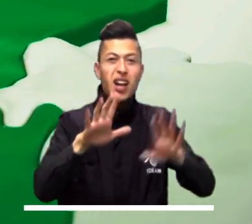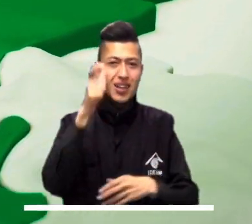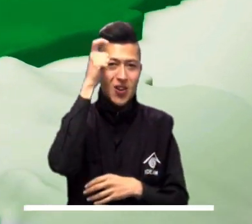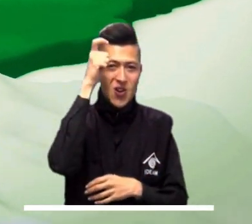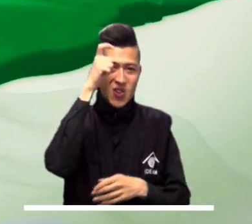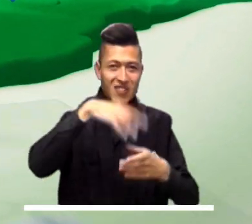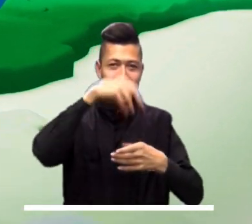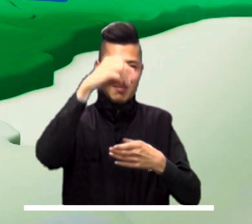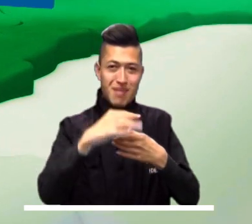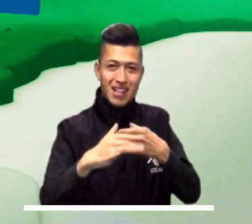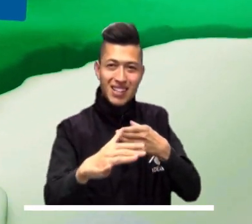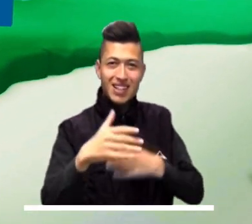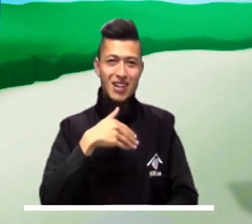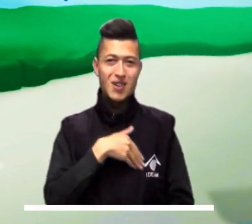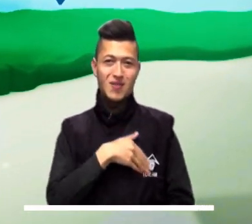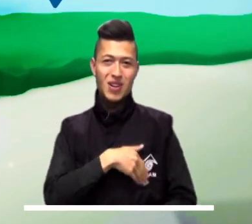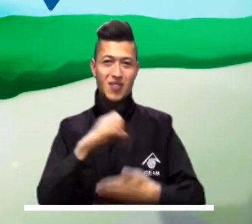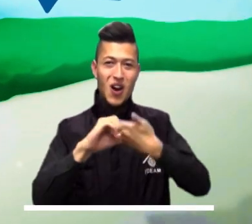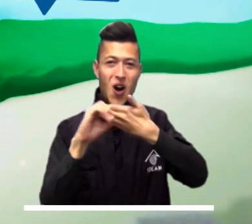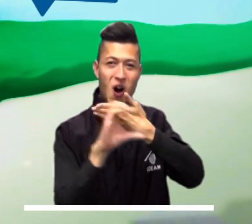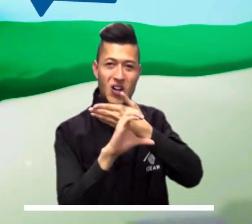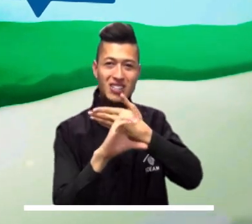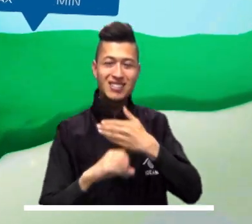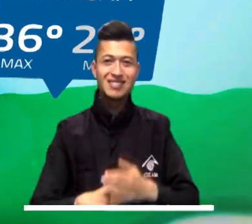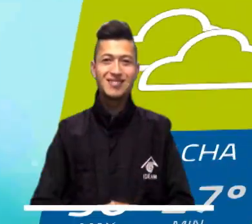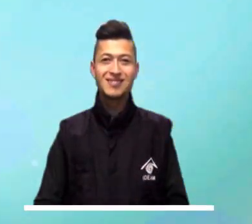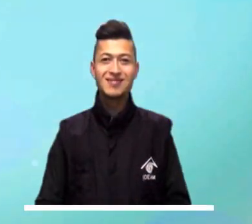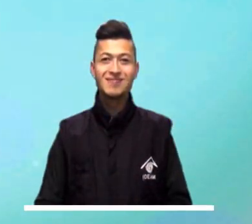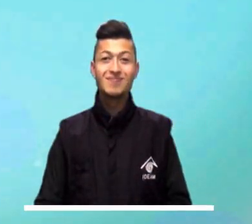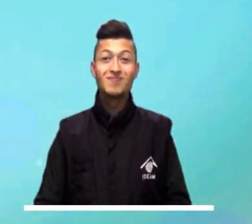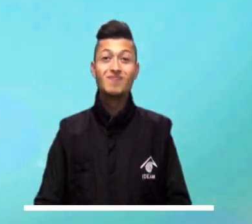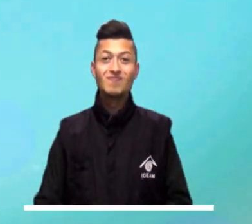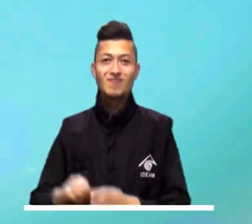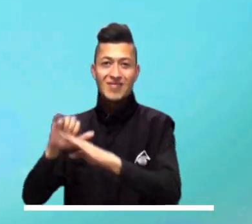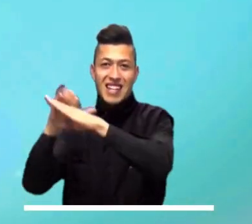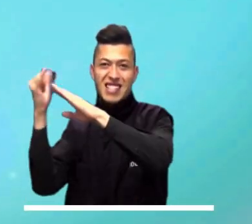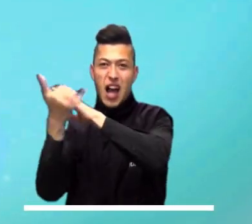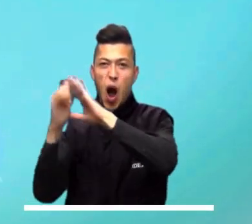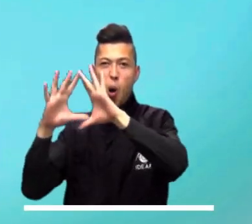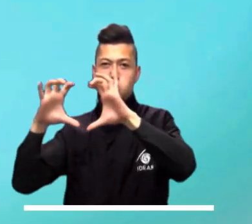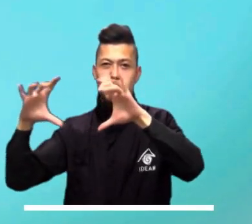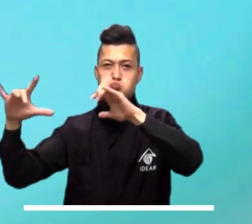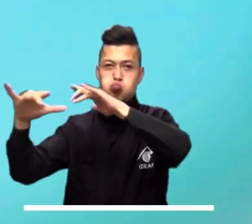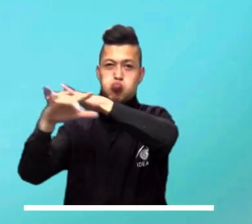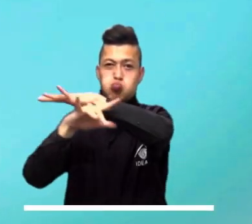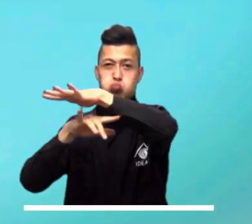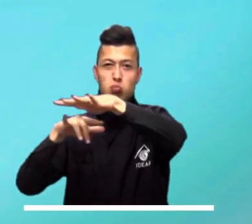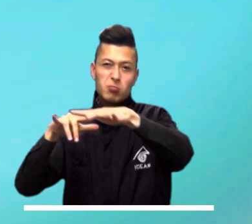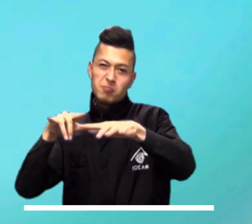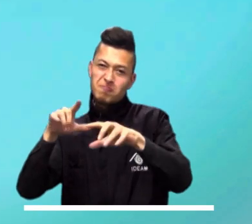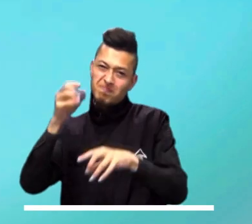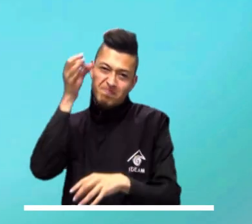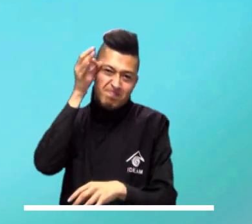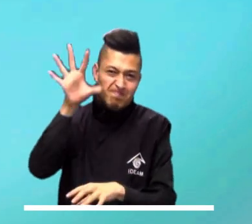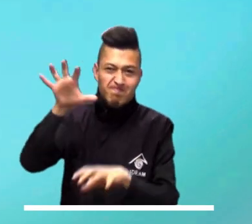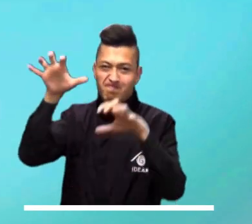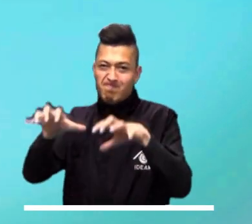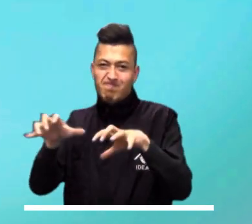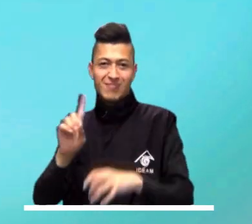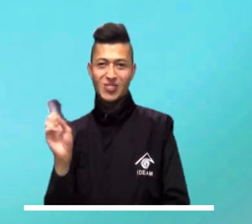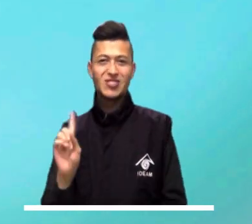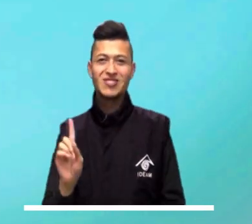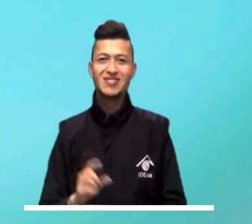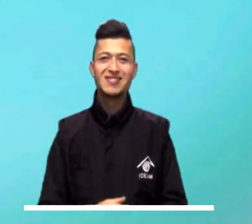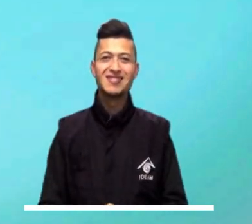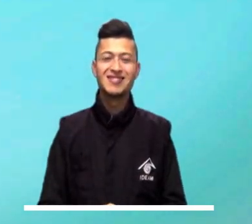Magdalena y al occidente de Bolívar. Cúmulos de nubes se prevén sobre las islas y quizás no llegue a llover. Cielo gris tendrá